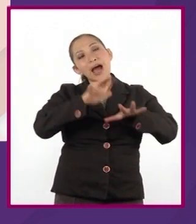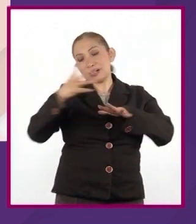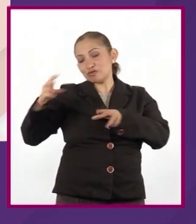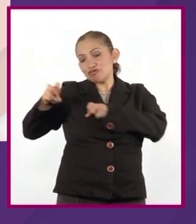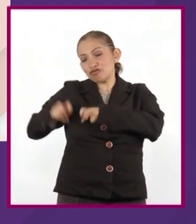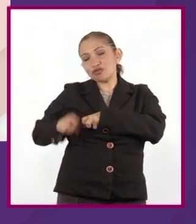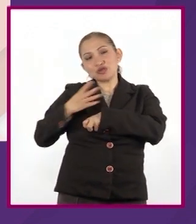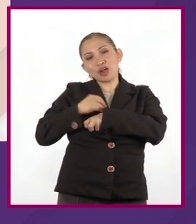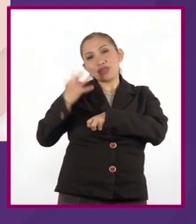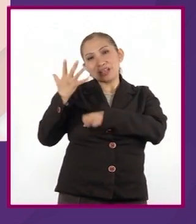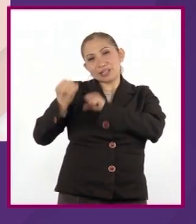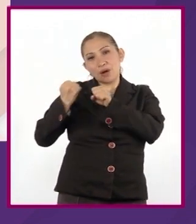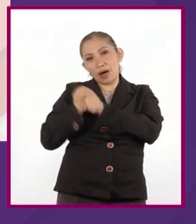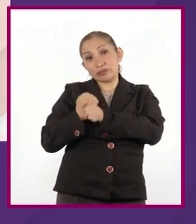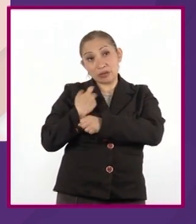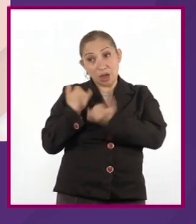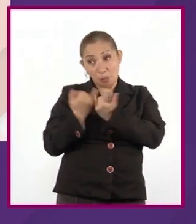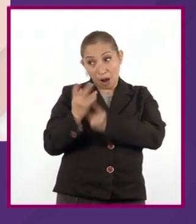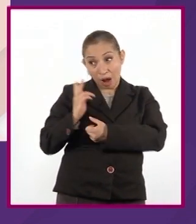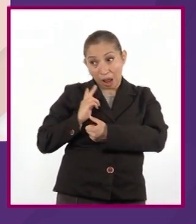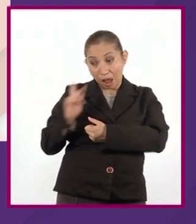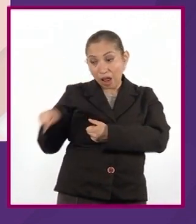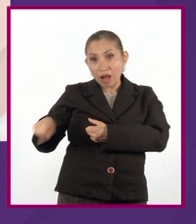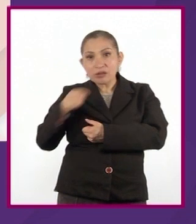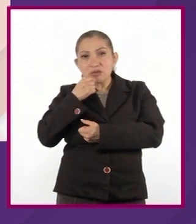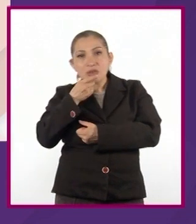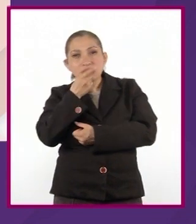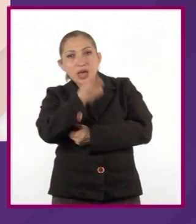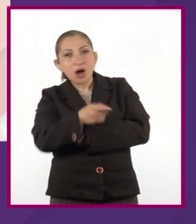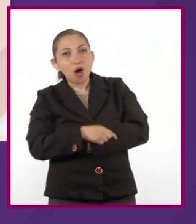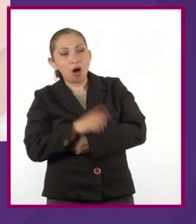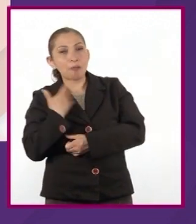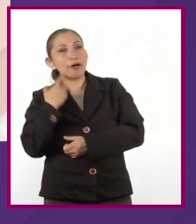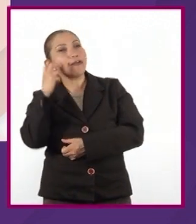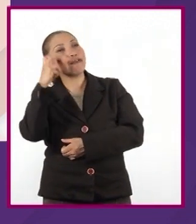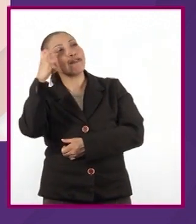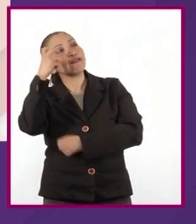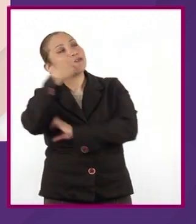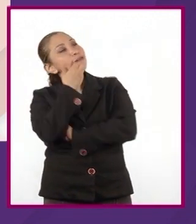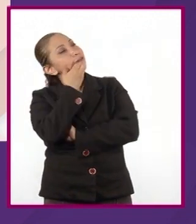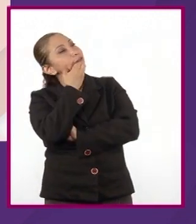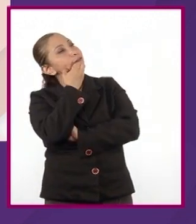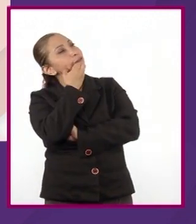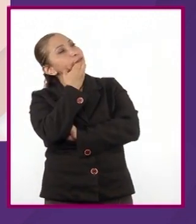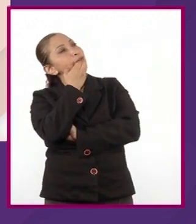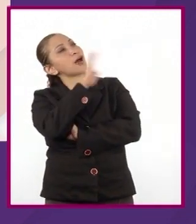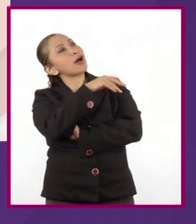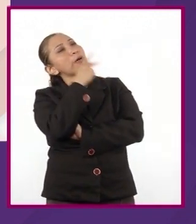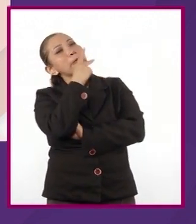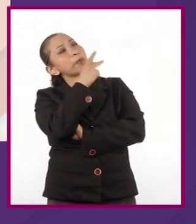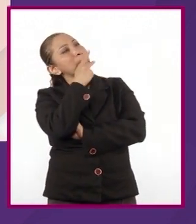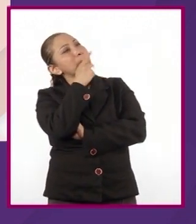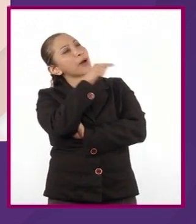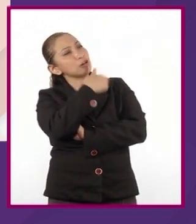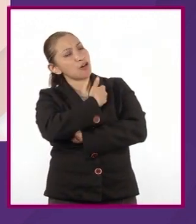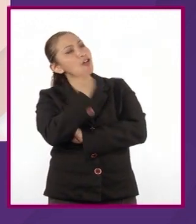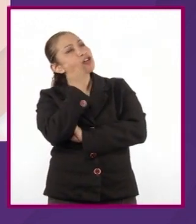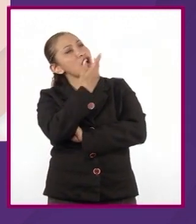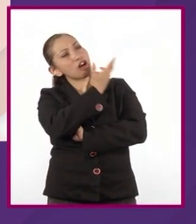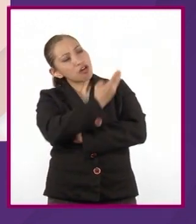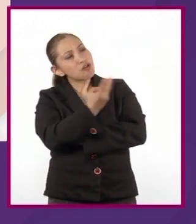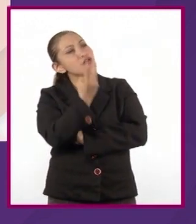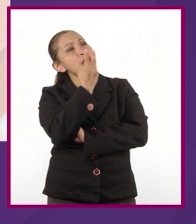chaval de cinco años. El mocoso le dijo en tono soñador. Papi, me gustaría que